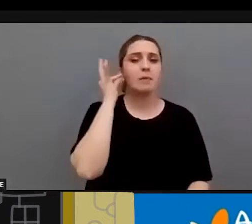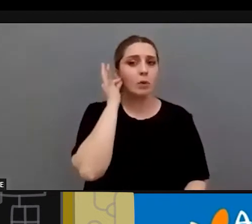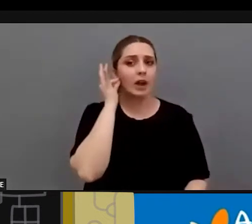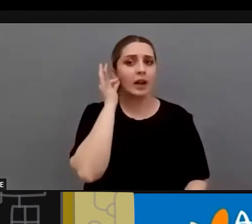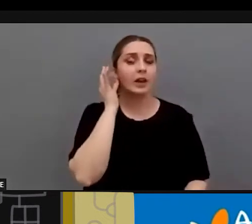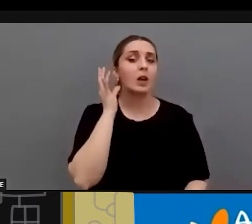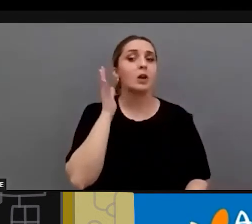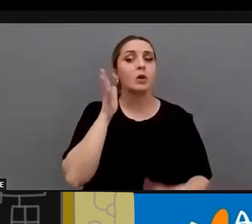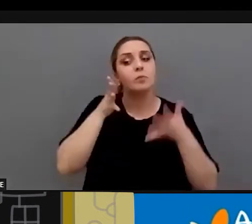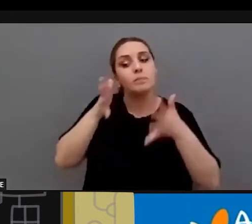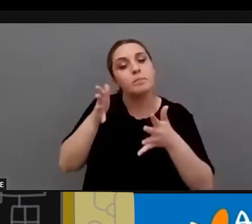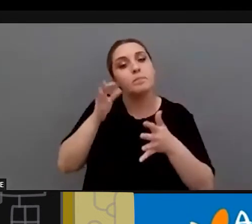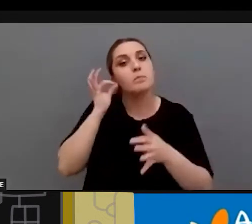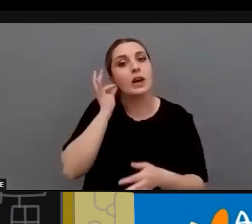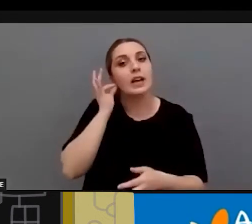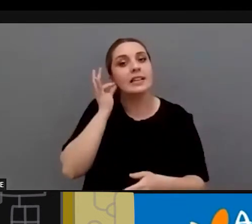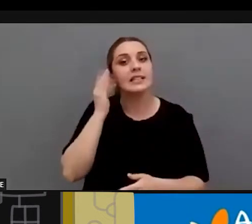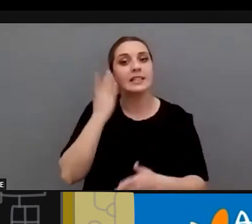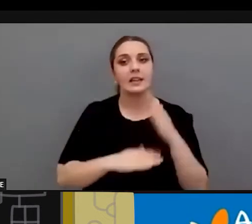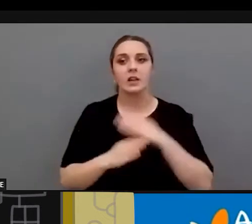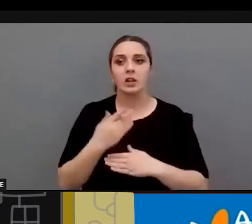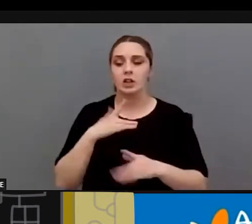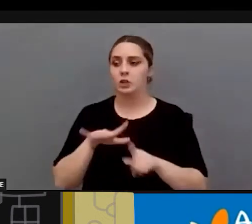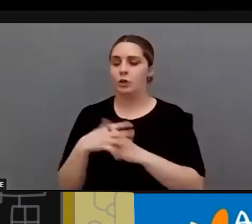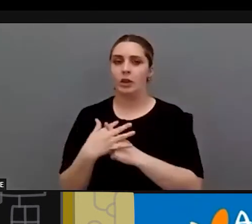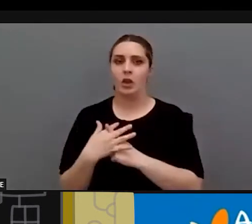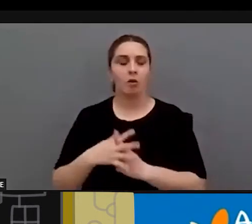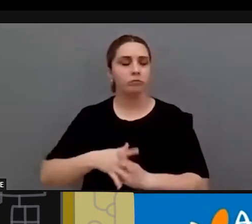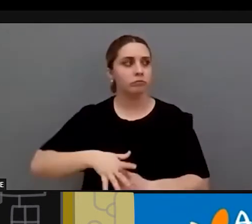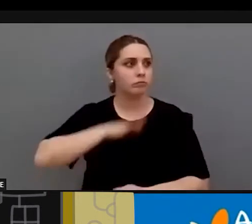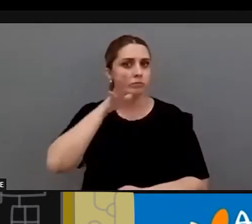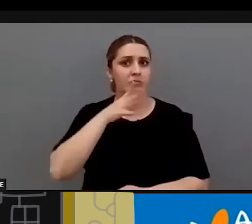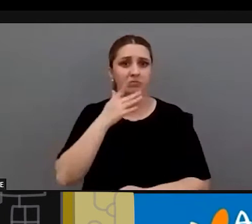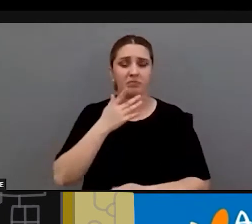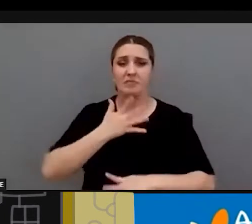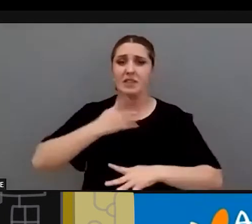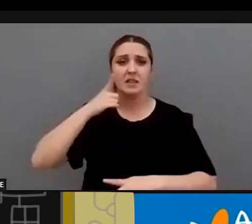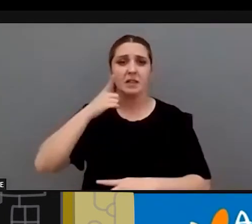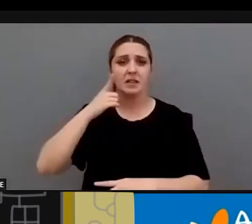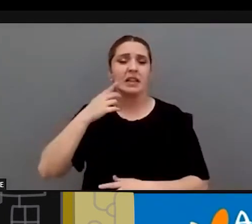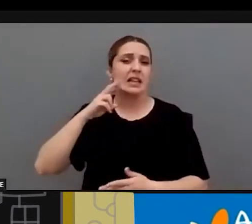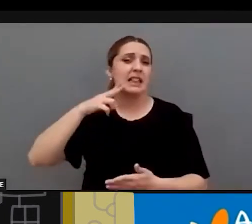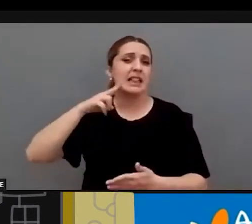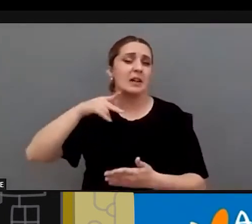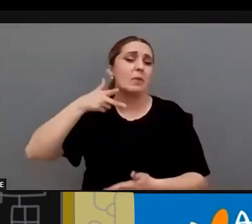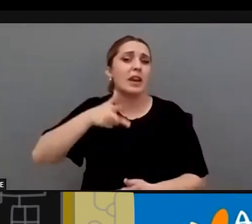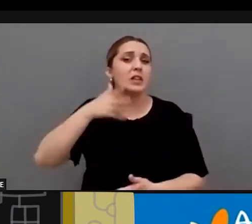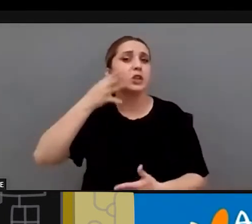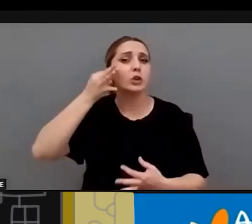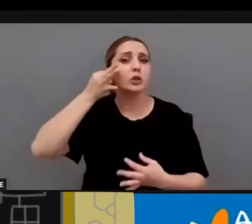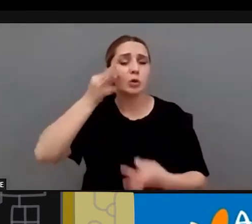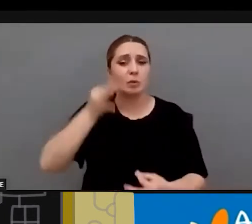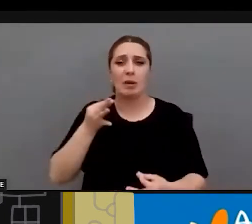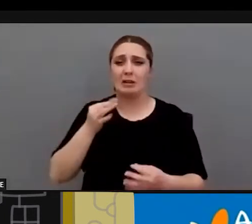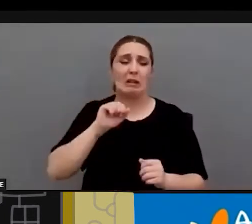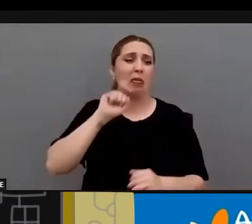discapacidad, he conocido casos bestiales de una violación clara de los derechos humanos en los que no ha existido